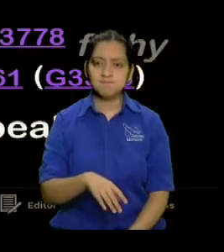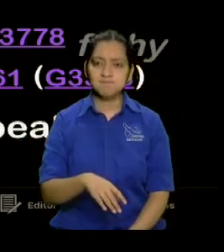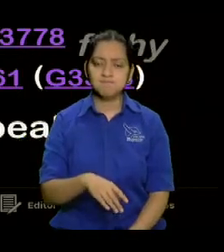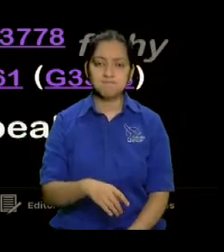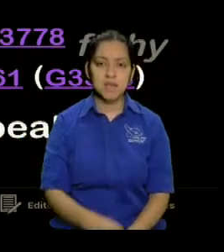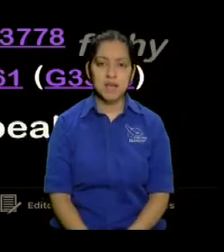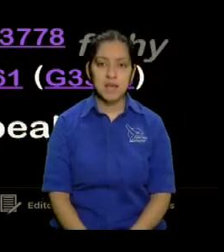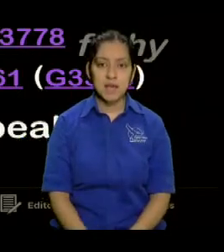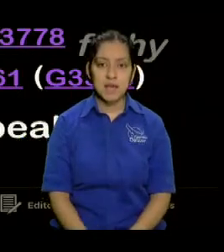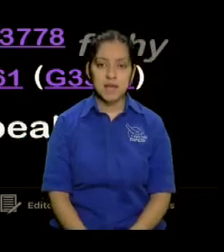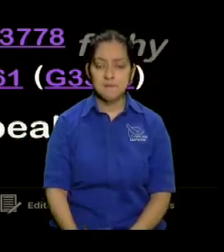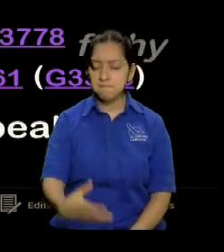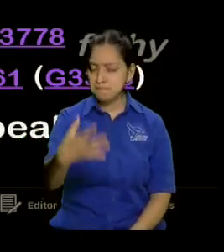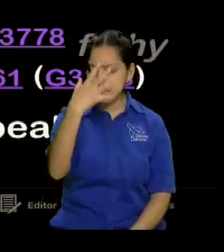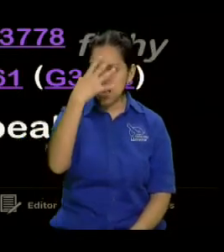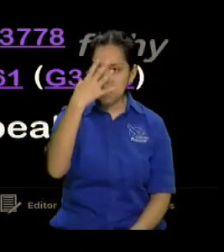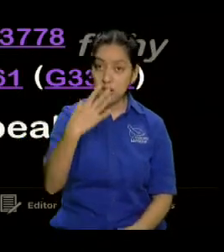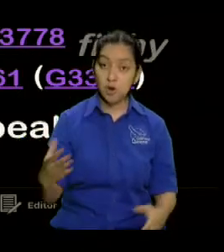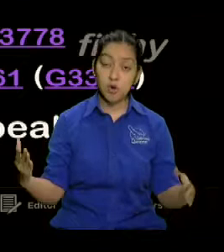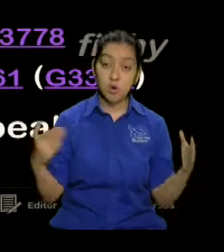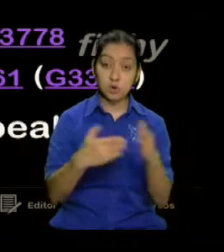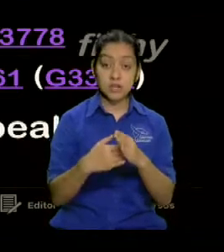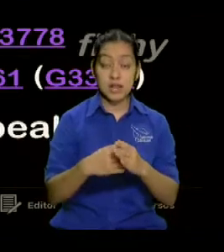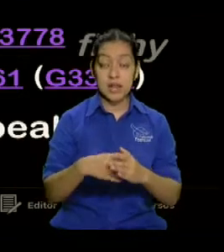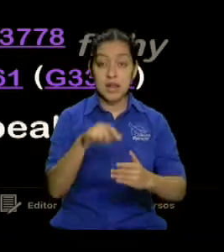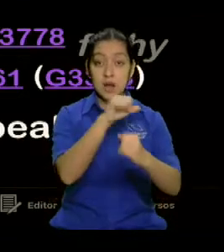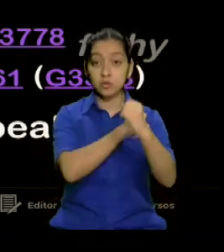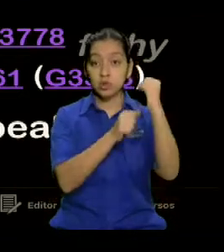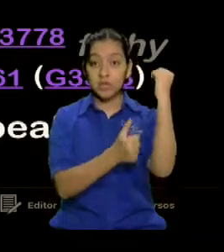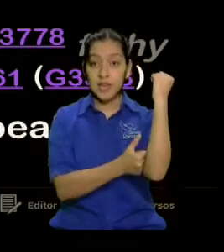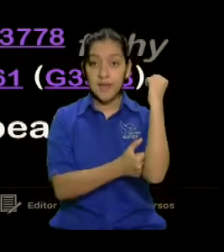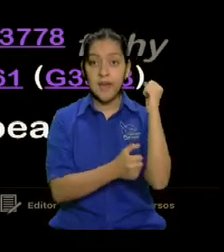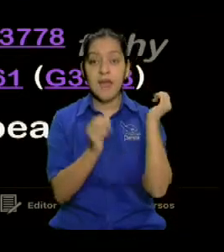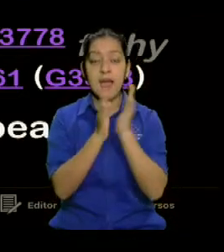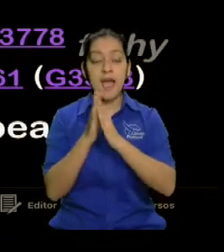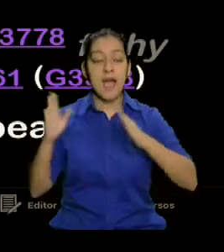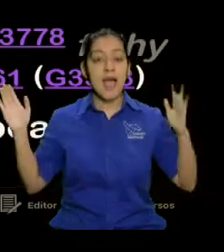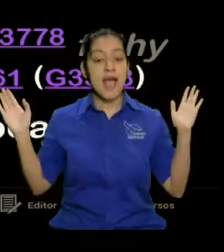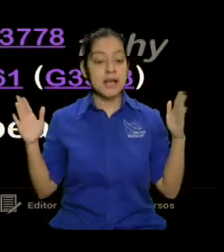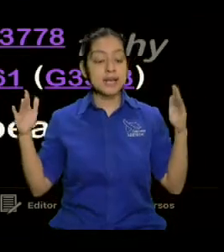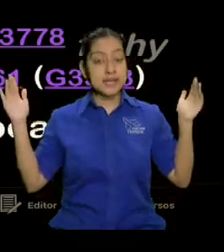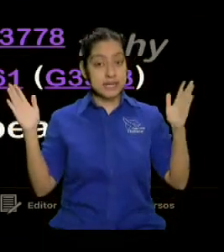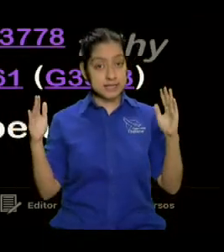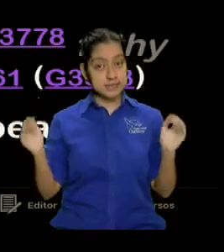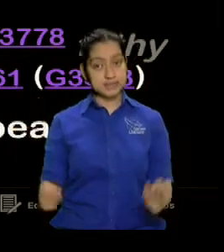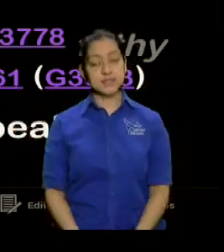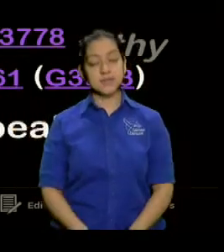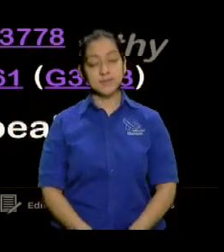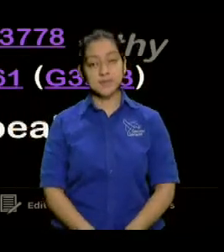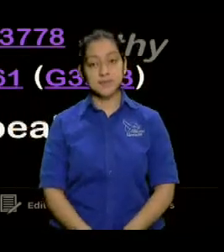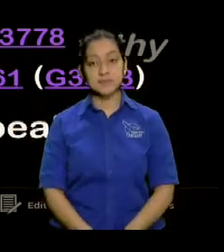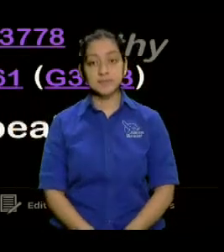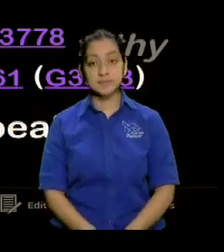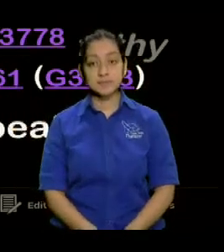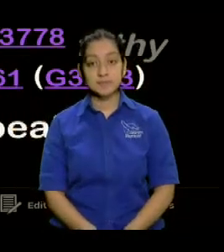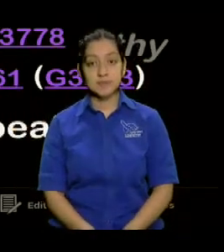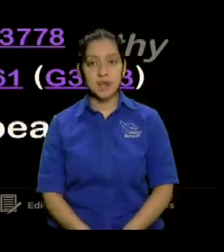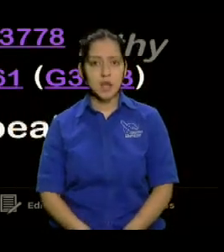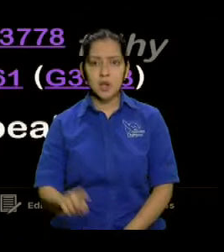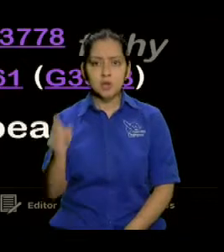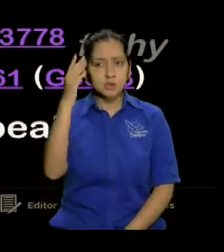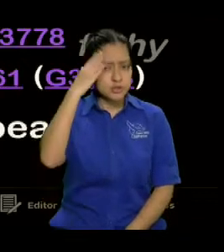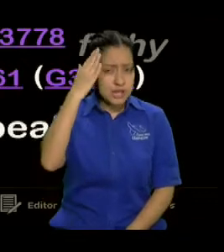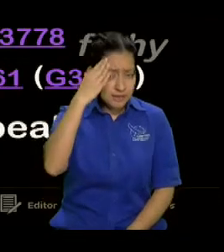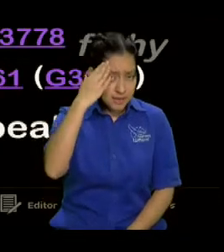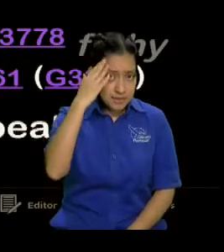Esto no lo sabe. Mucha gente que pone su boca contra ministerios que ni siquiera conocen, hermano. Ni siquiera